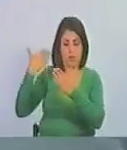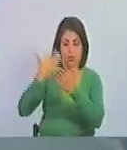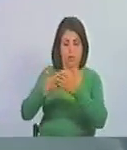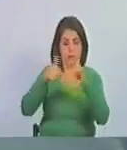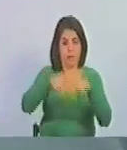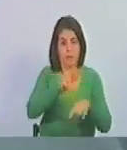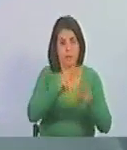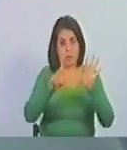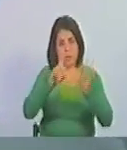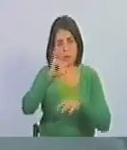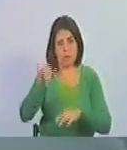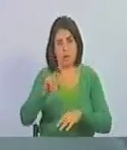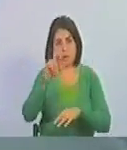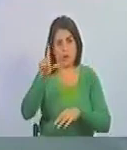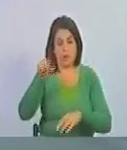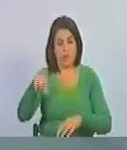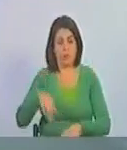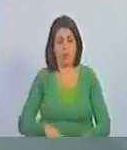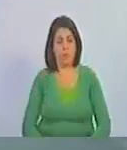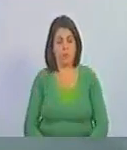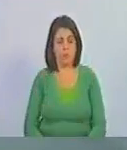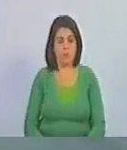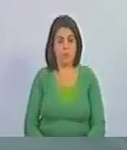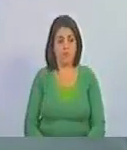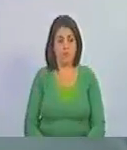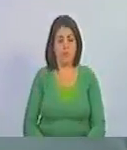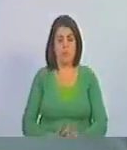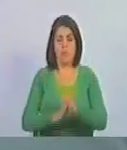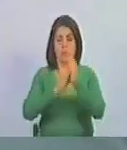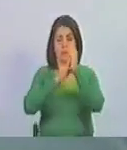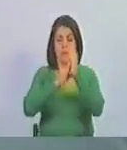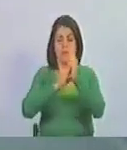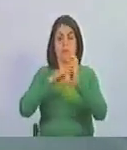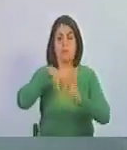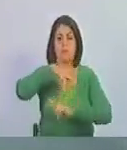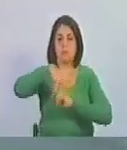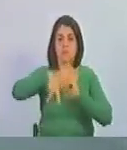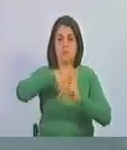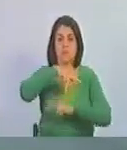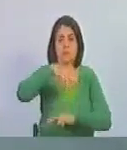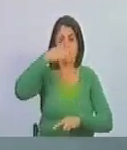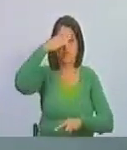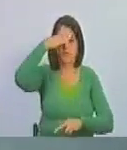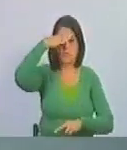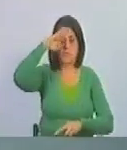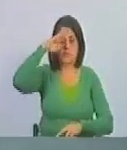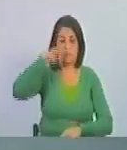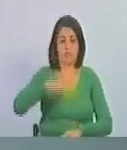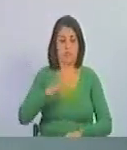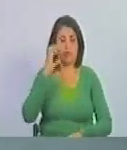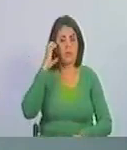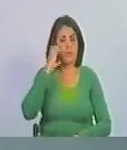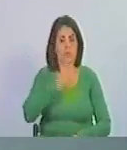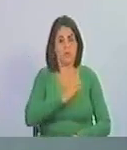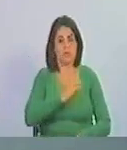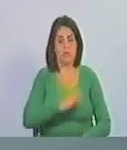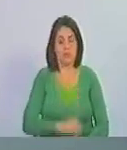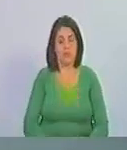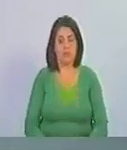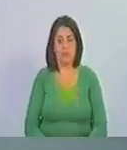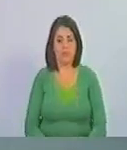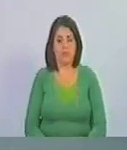aquel 26 de julio en el que el líder natural de la revolución cubana, Fidel Castro Ruz,